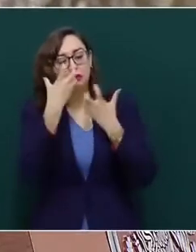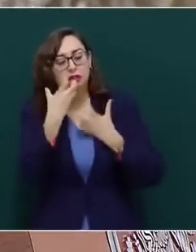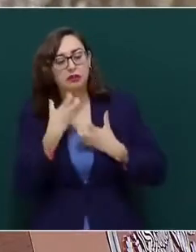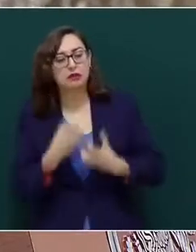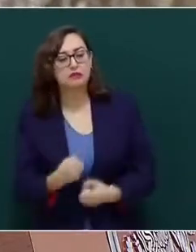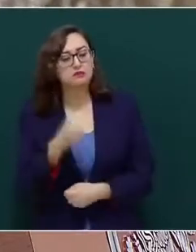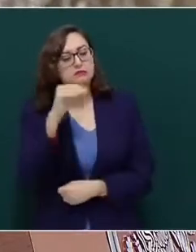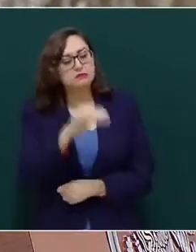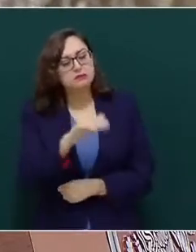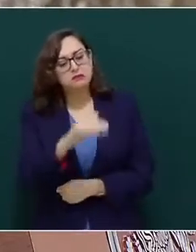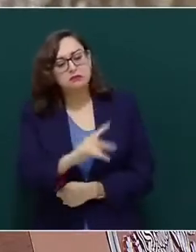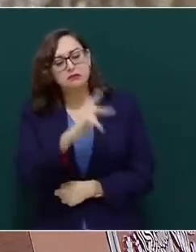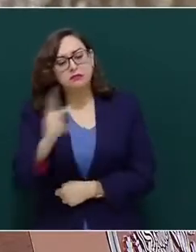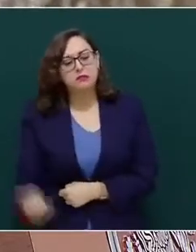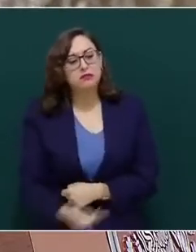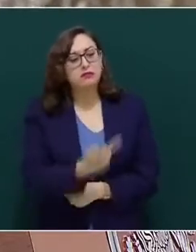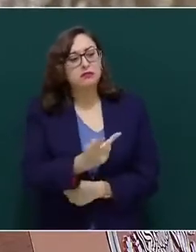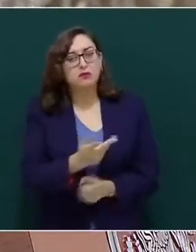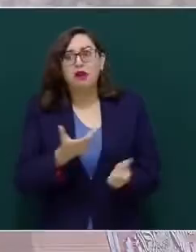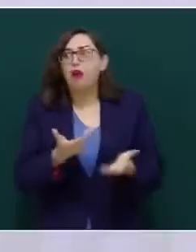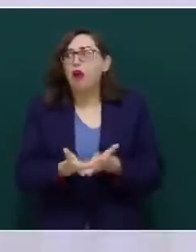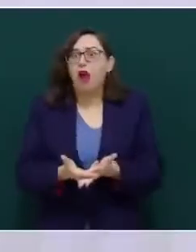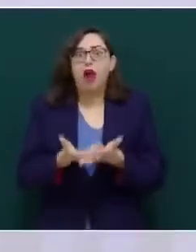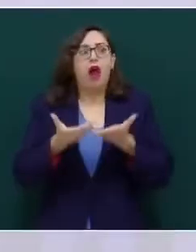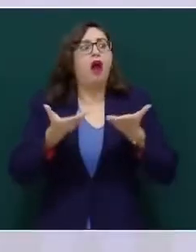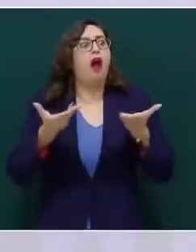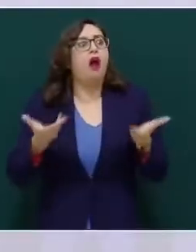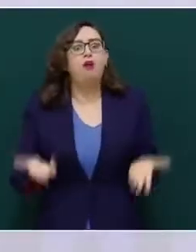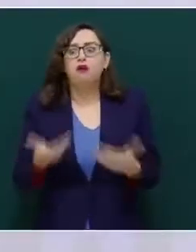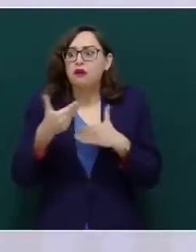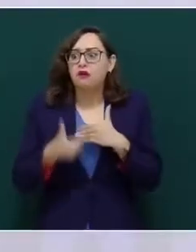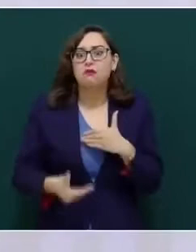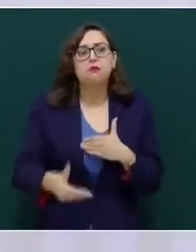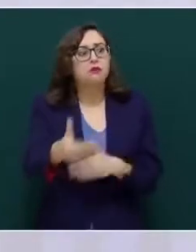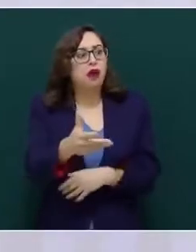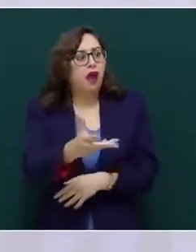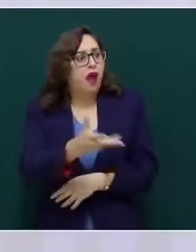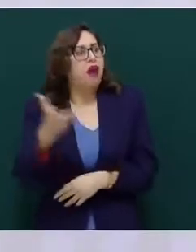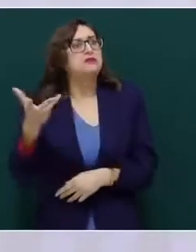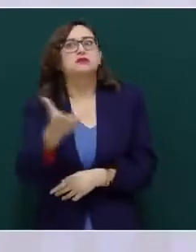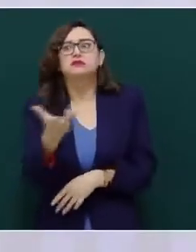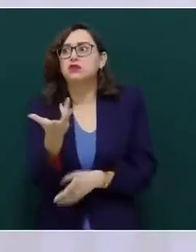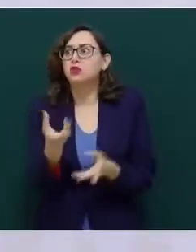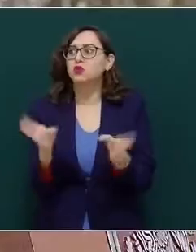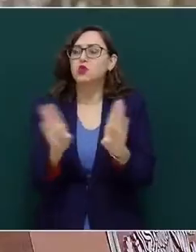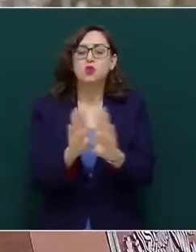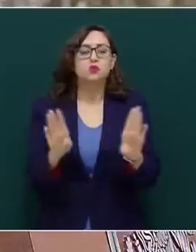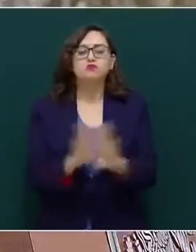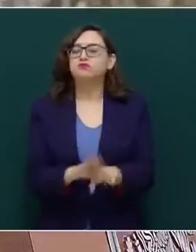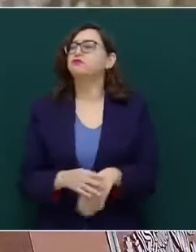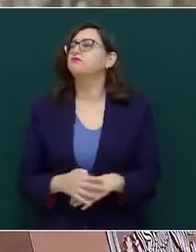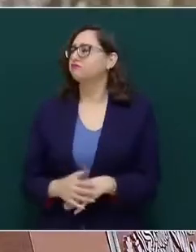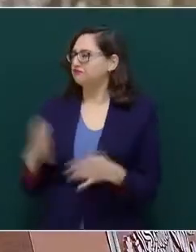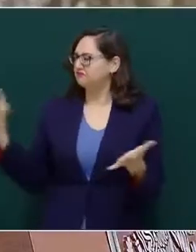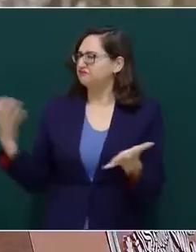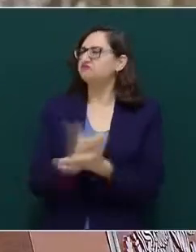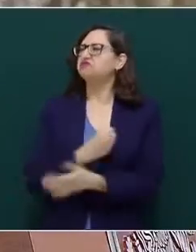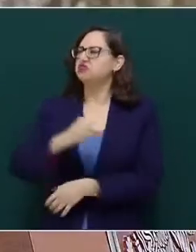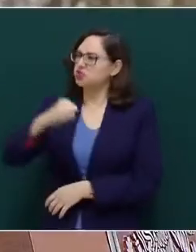a don Simón, ¿y ahora qué va usted a hacer? Triunfar.